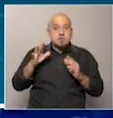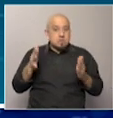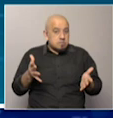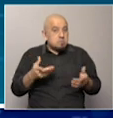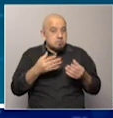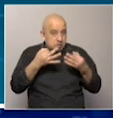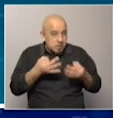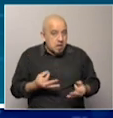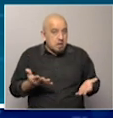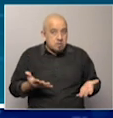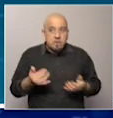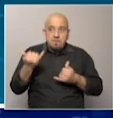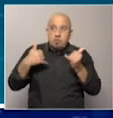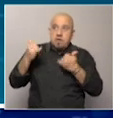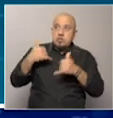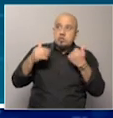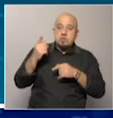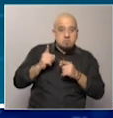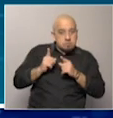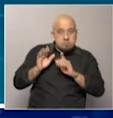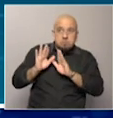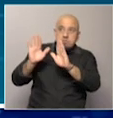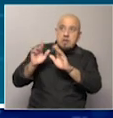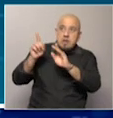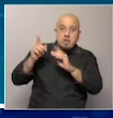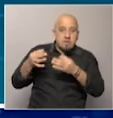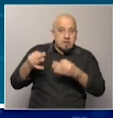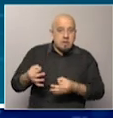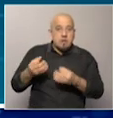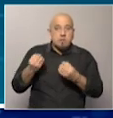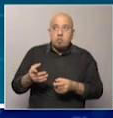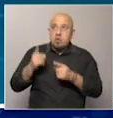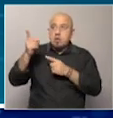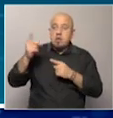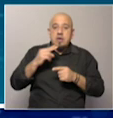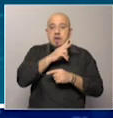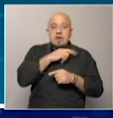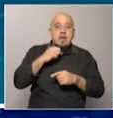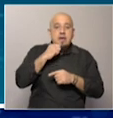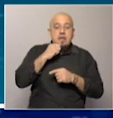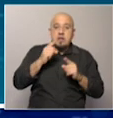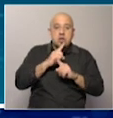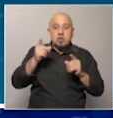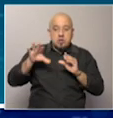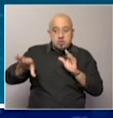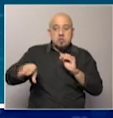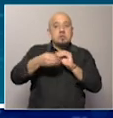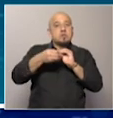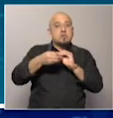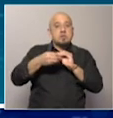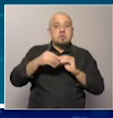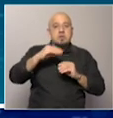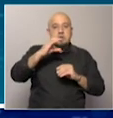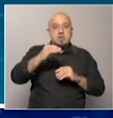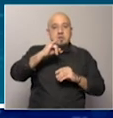las consecuencias para la región porque cede, es decir, renuncia a la anexión de Cisjordania, un tema que